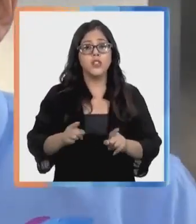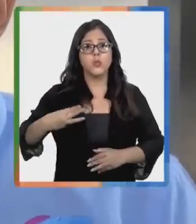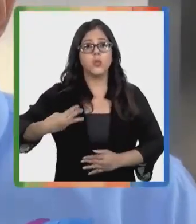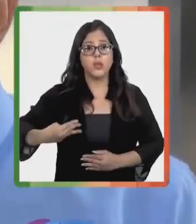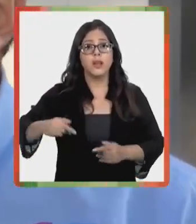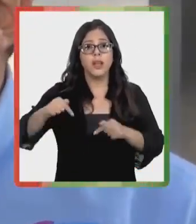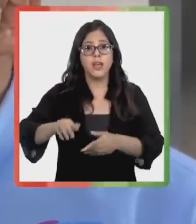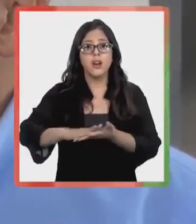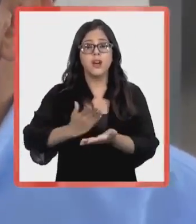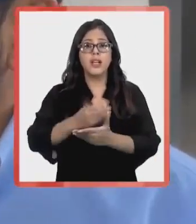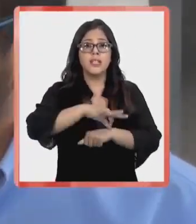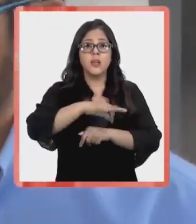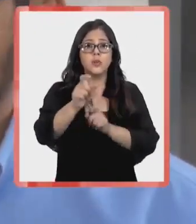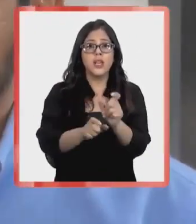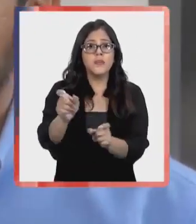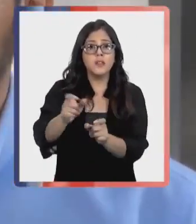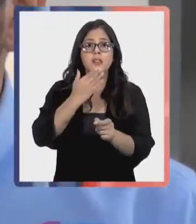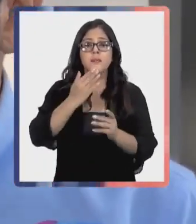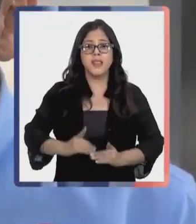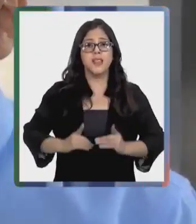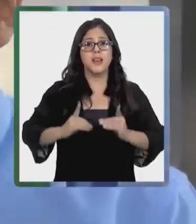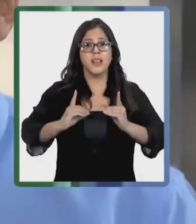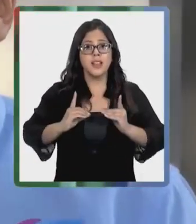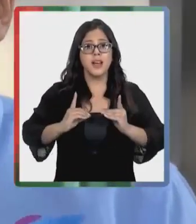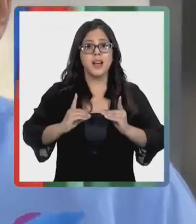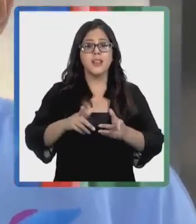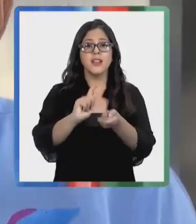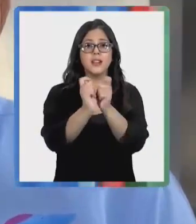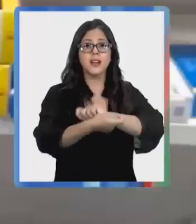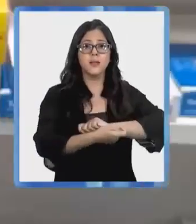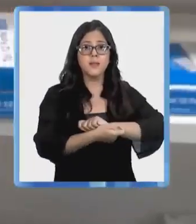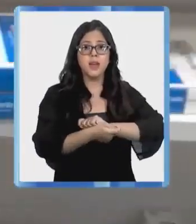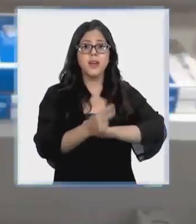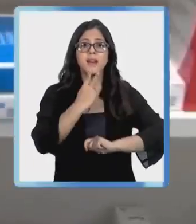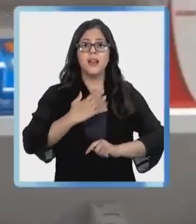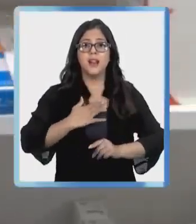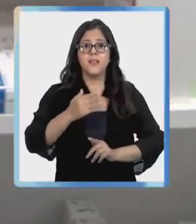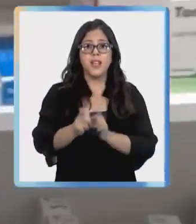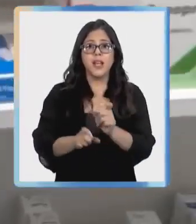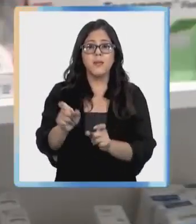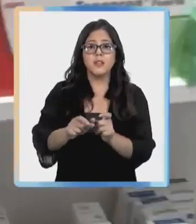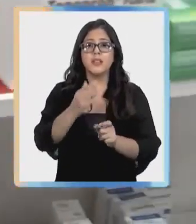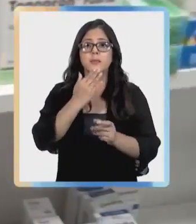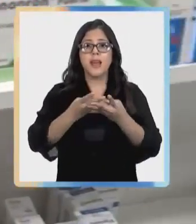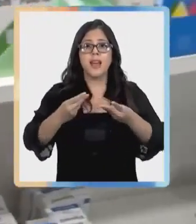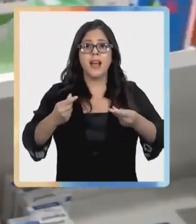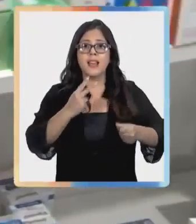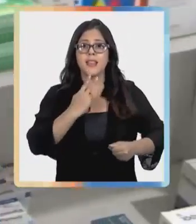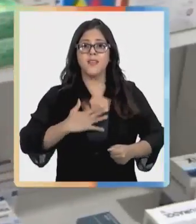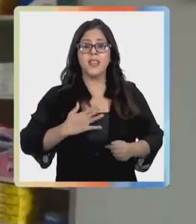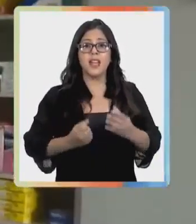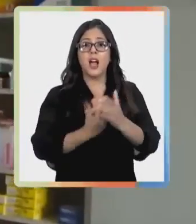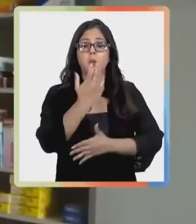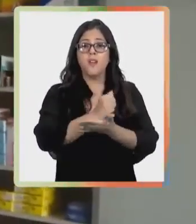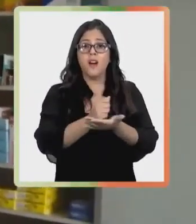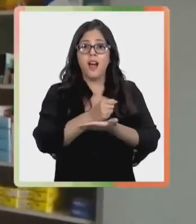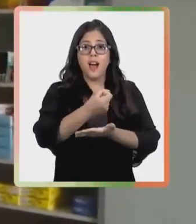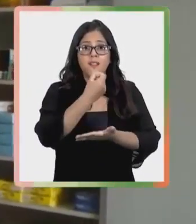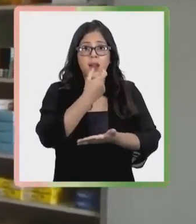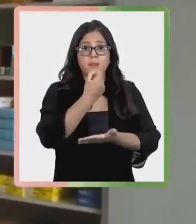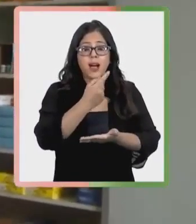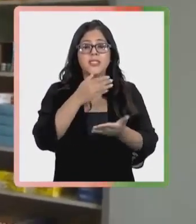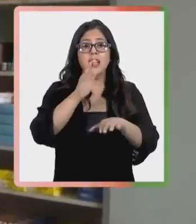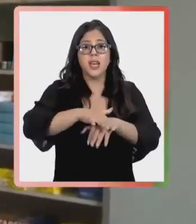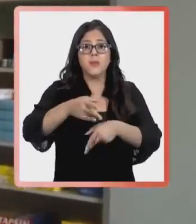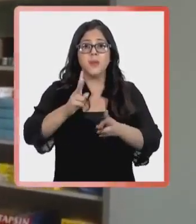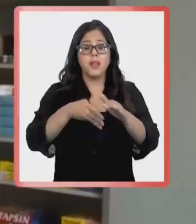gestión municipal con la salud de las personas, con la dignidad, con transformar la vida de las personas, con transformar su calidad de vida. Nueva farmacia